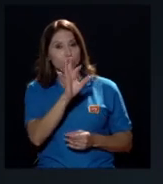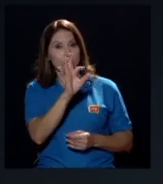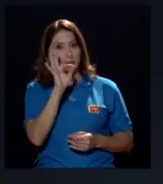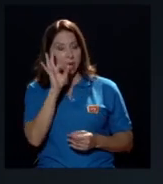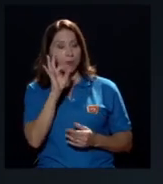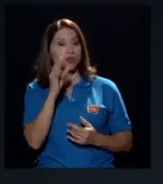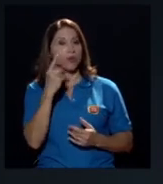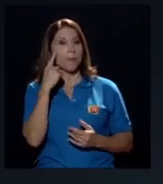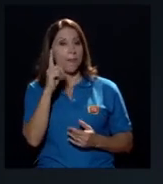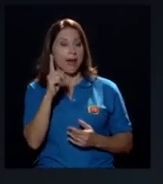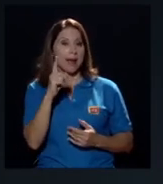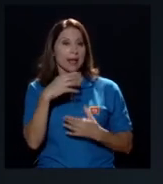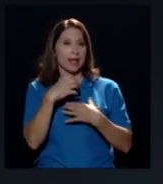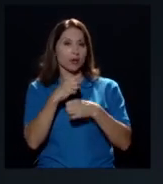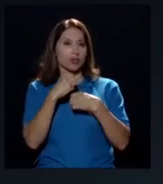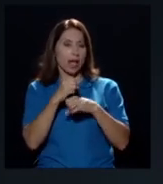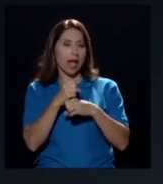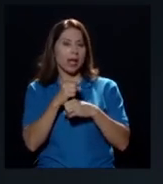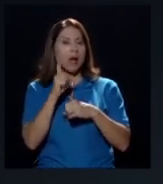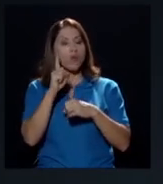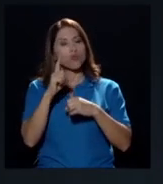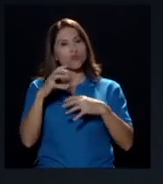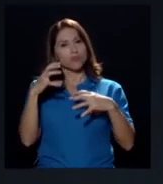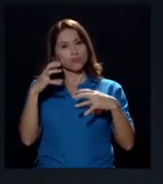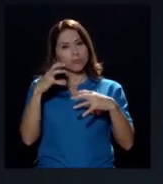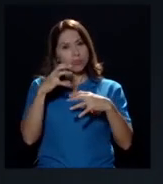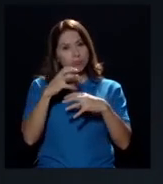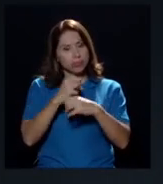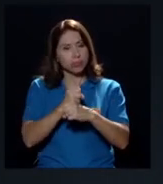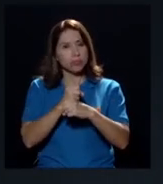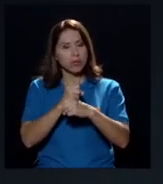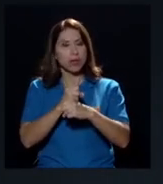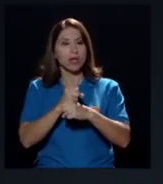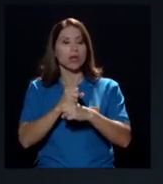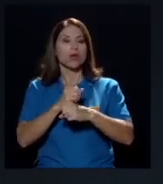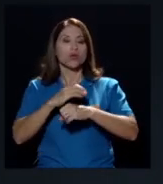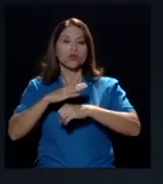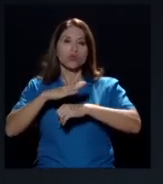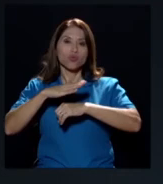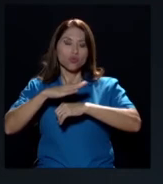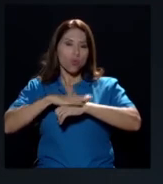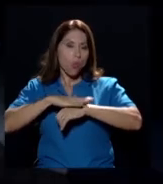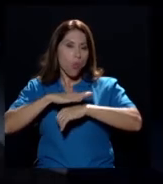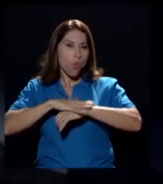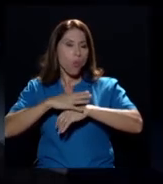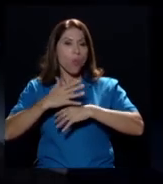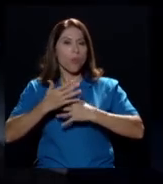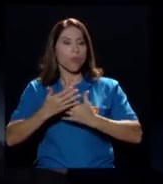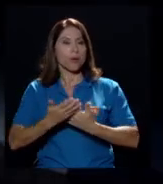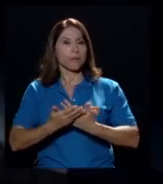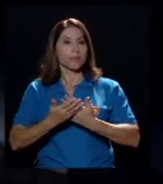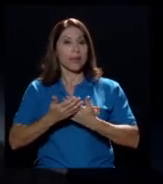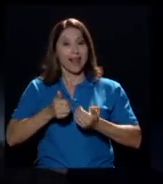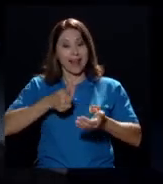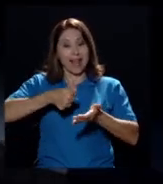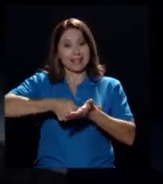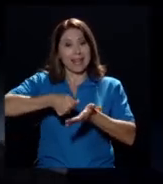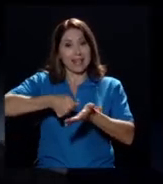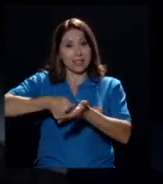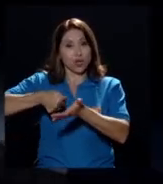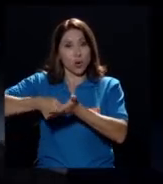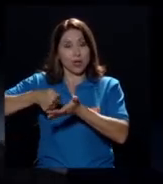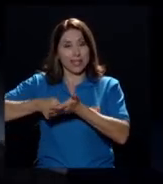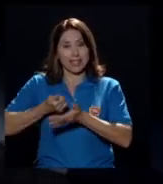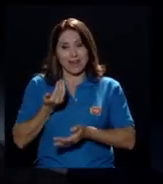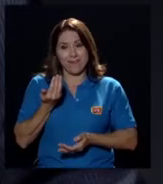a que nos haga un recuento de las elecciones recientes